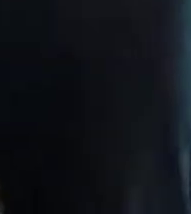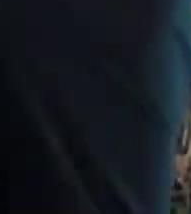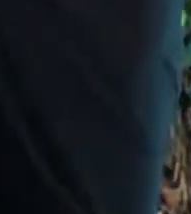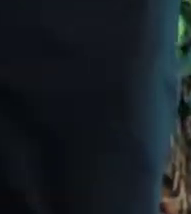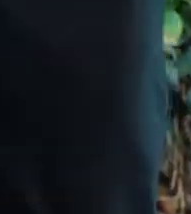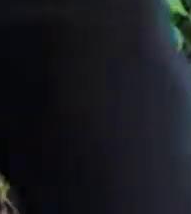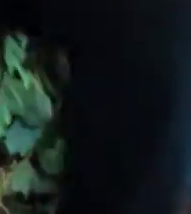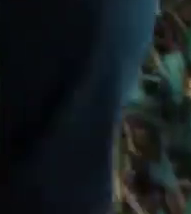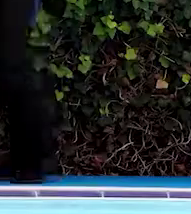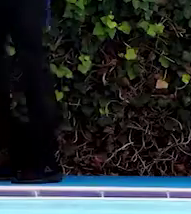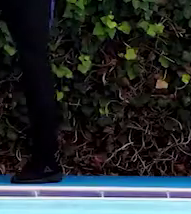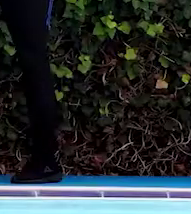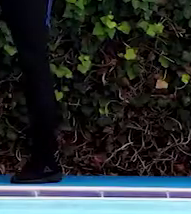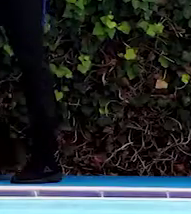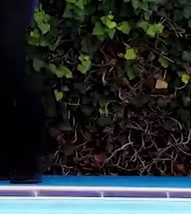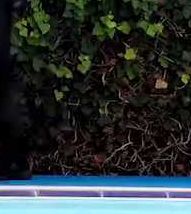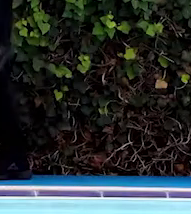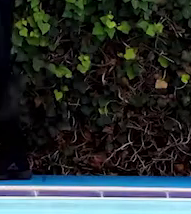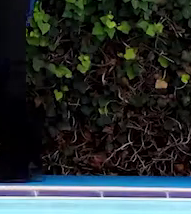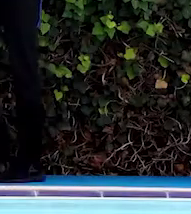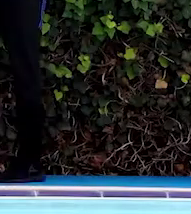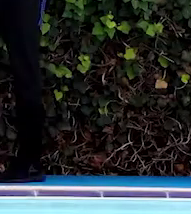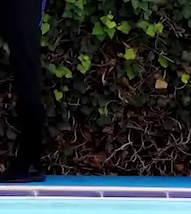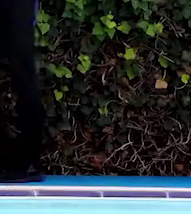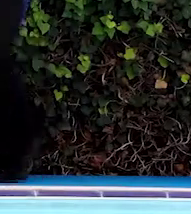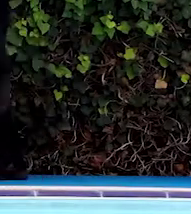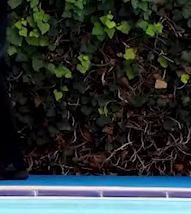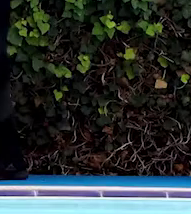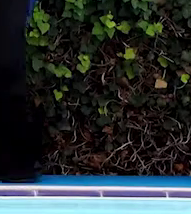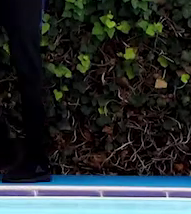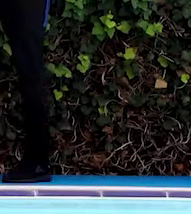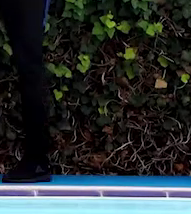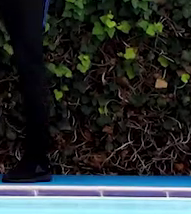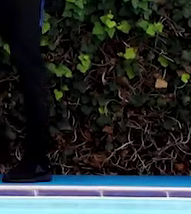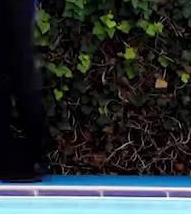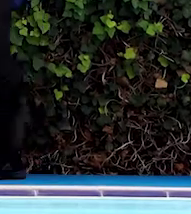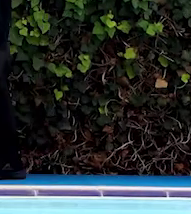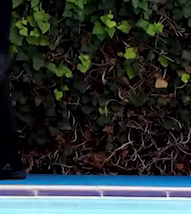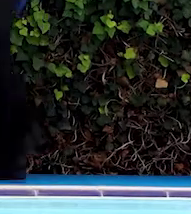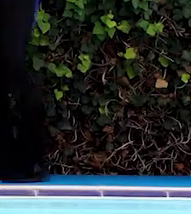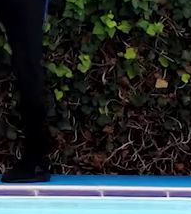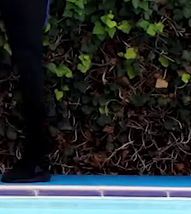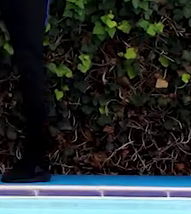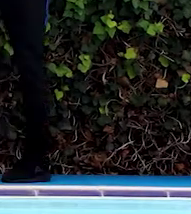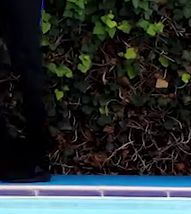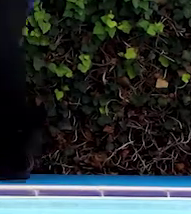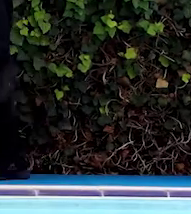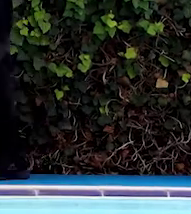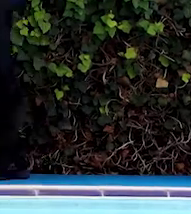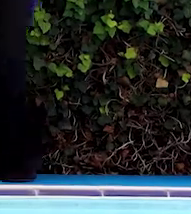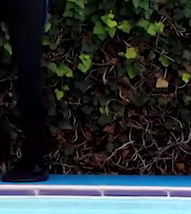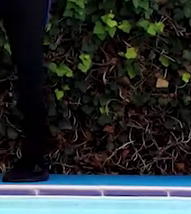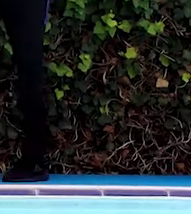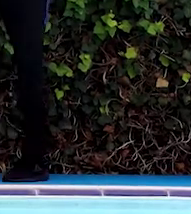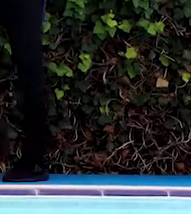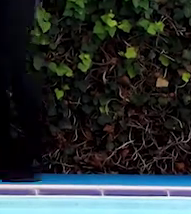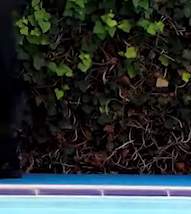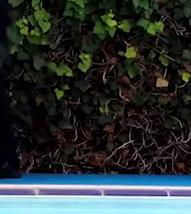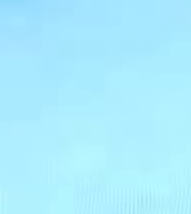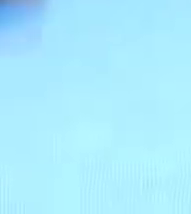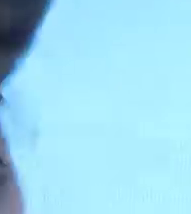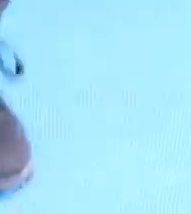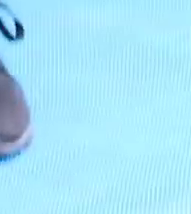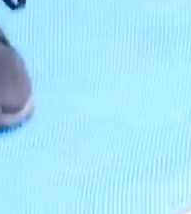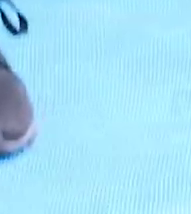vamos a la altura de nuestra cintura. Vamos a hacer que peguen nuestras manos y vamos a alternar